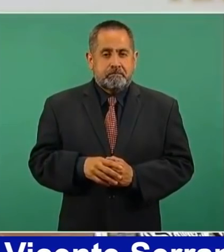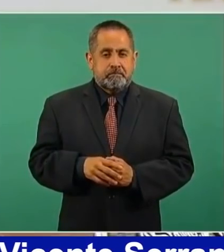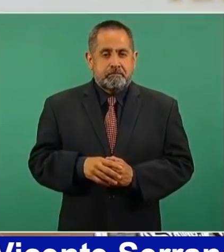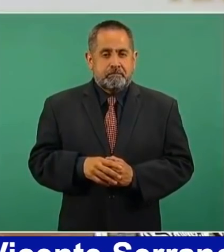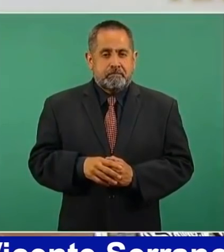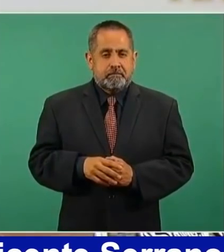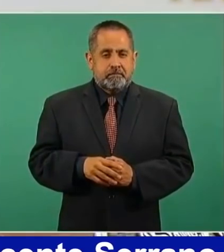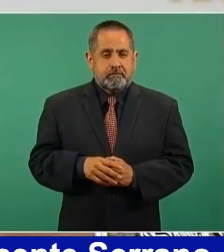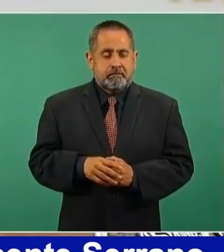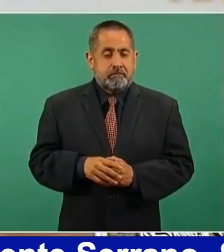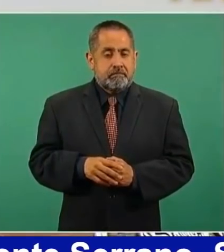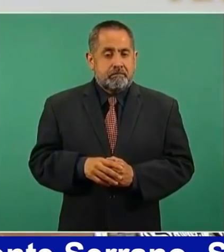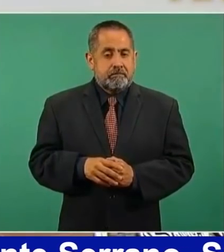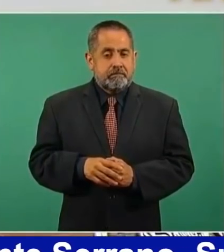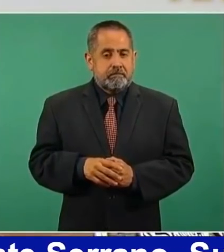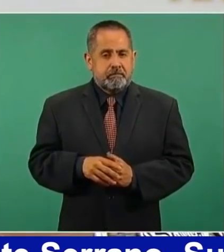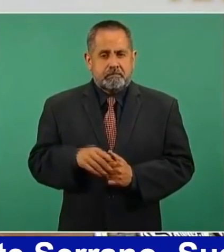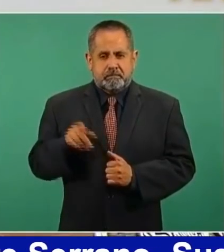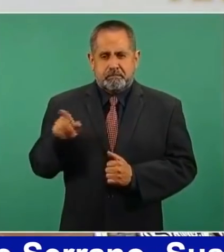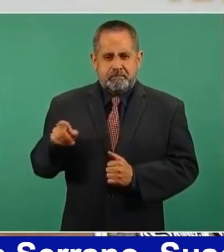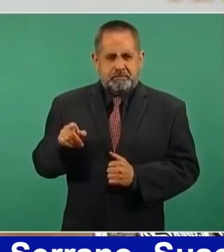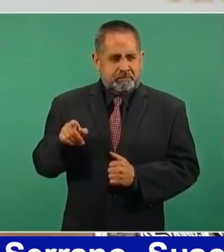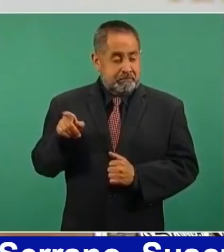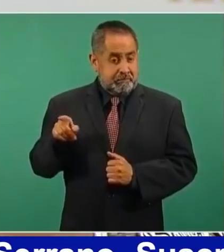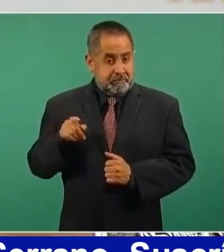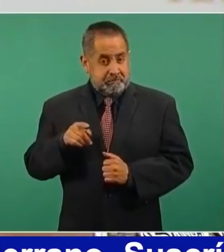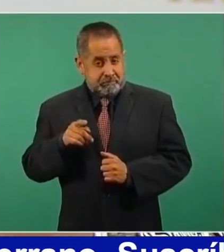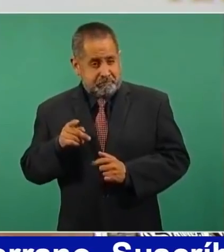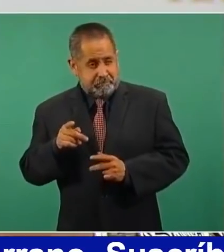a cuestionar pero